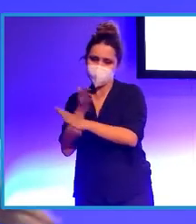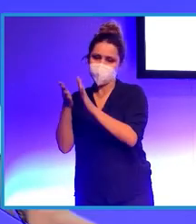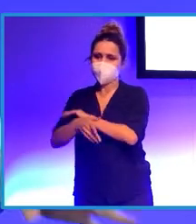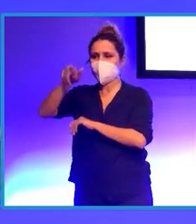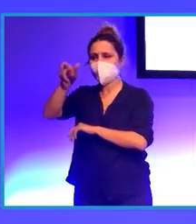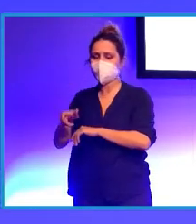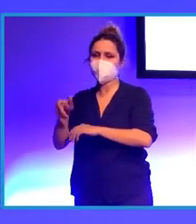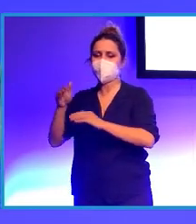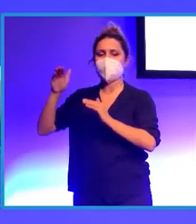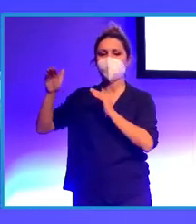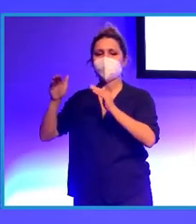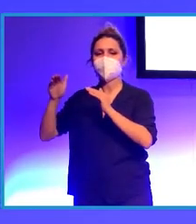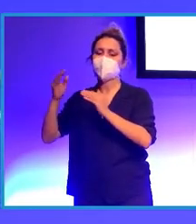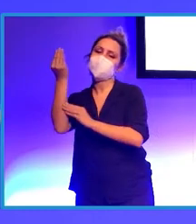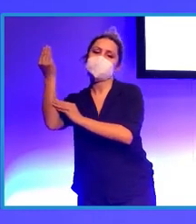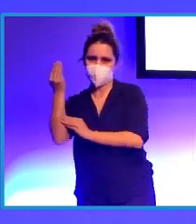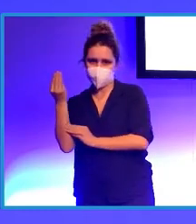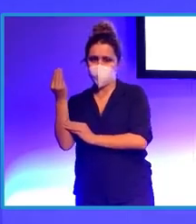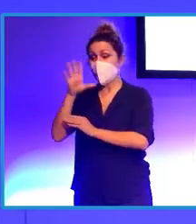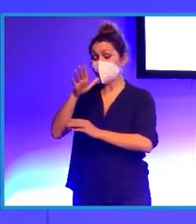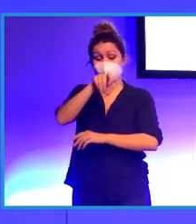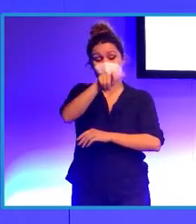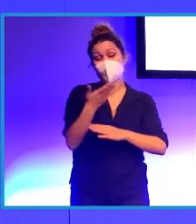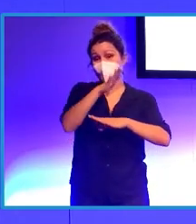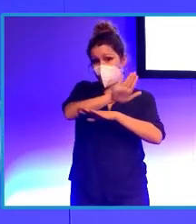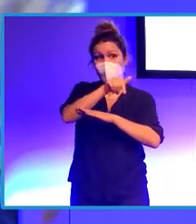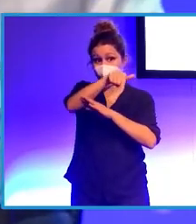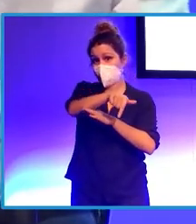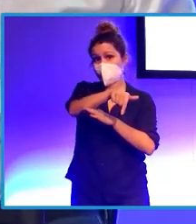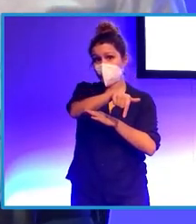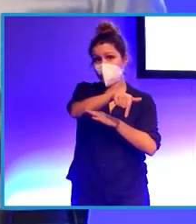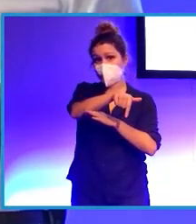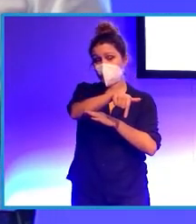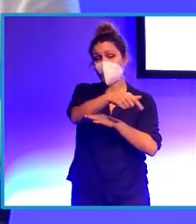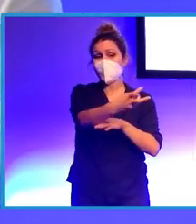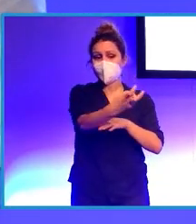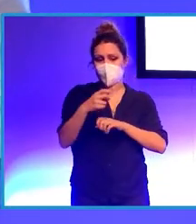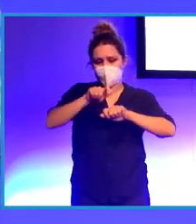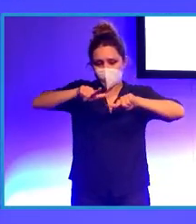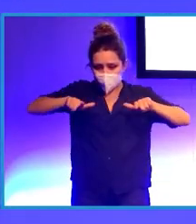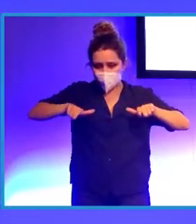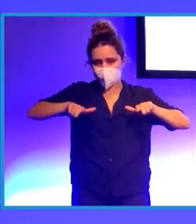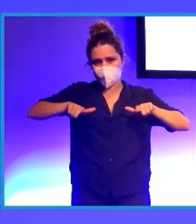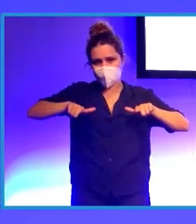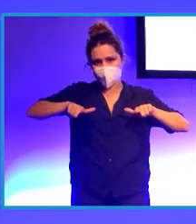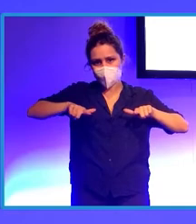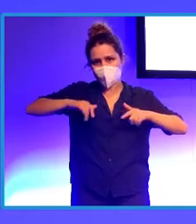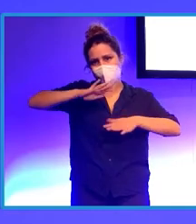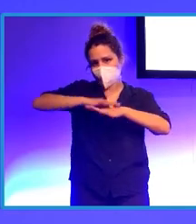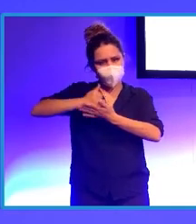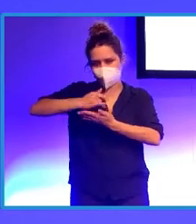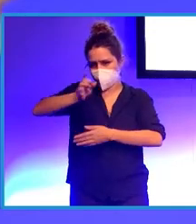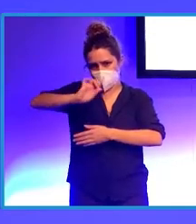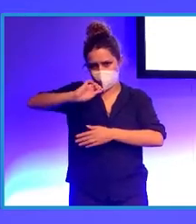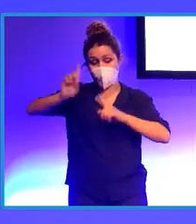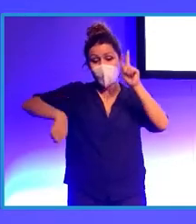bonito que lo ponemos ahí porque no vamos a tener al presentador en el set durante los ensayos. Y